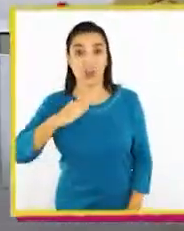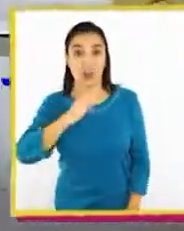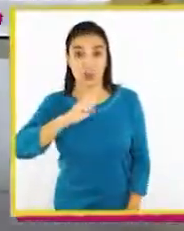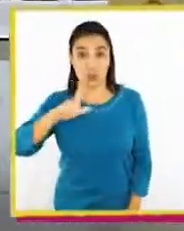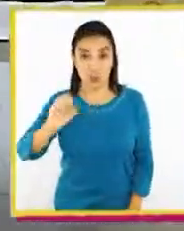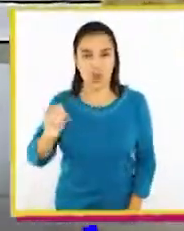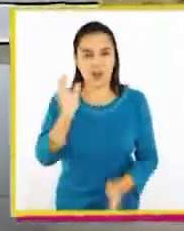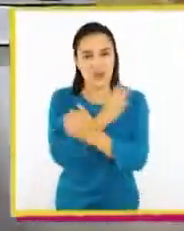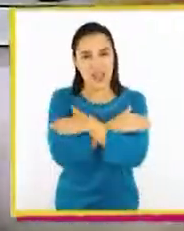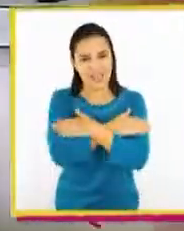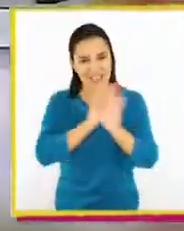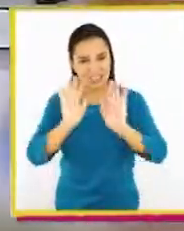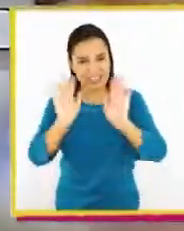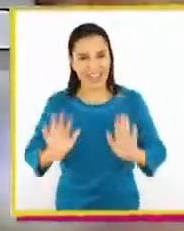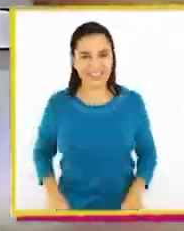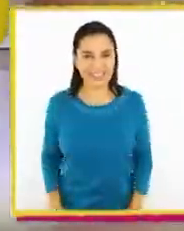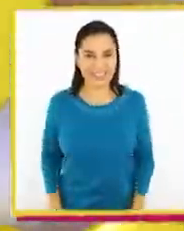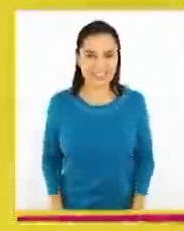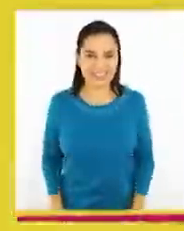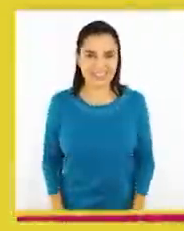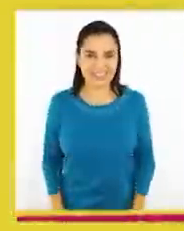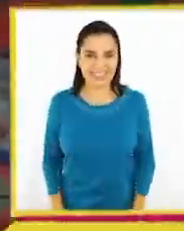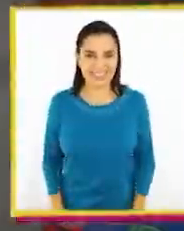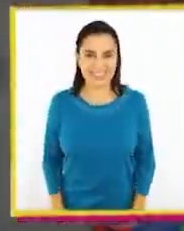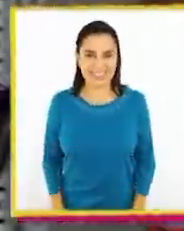Soy Consuelo. Le mando un abrazo. ¡Chao, chao!